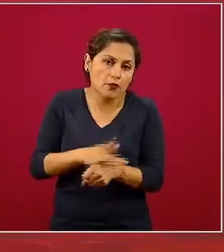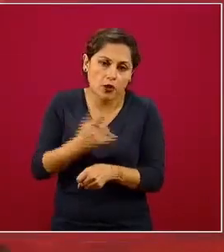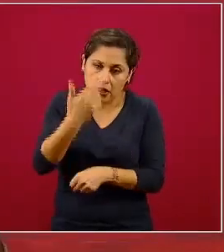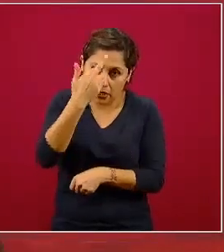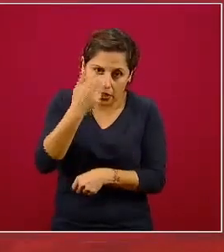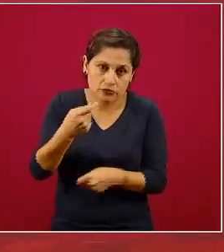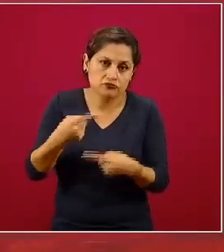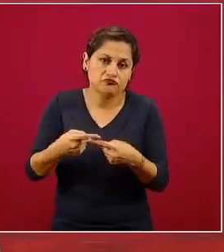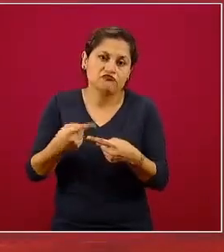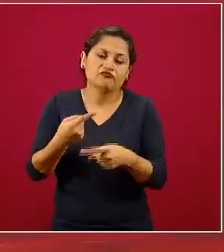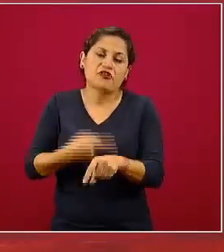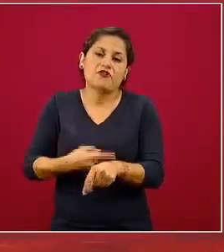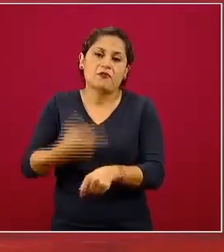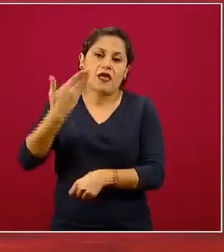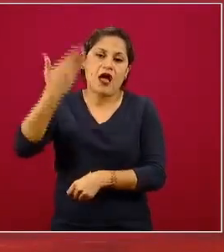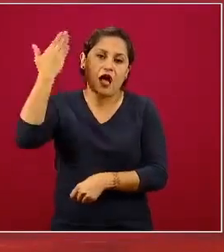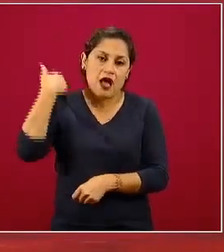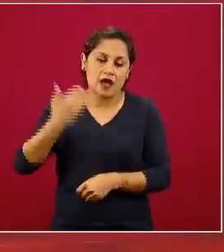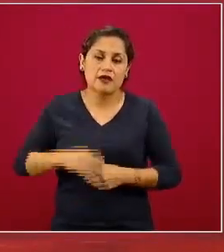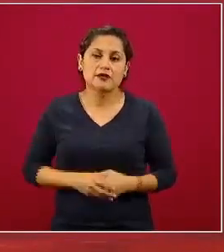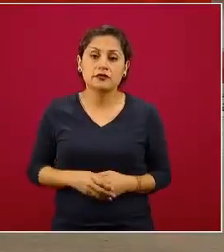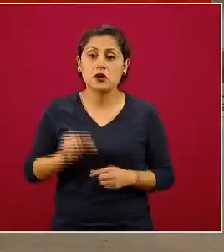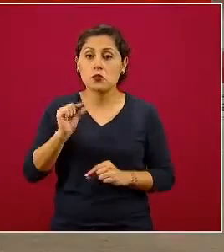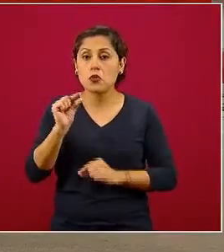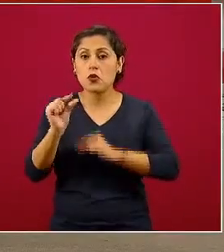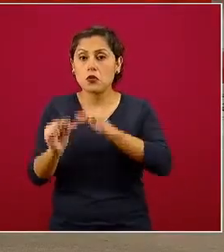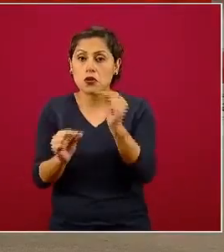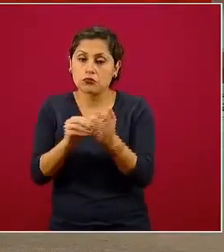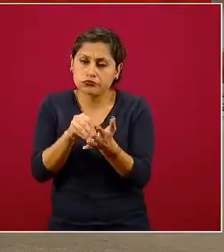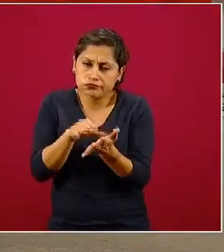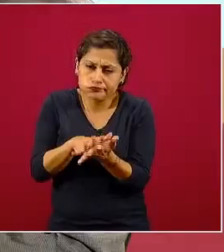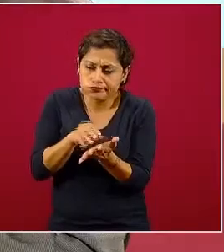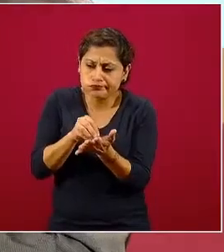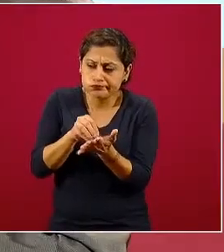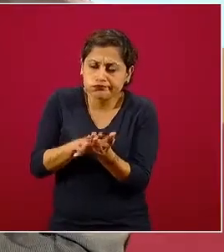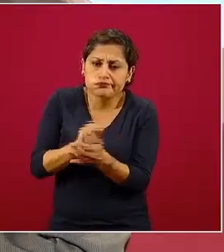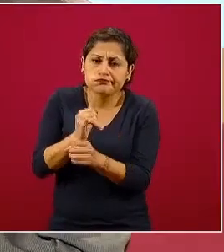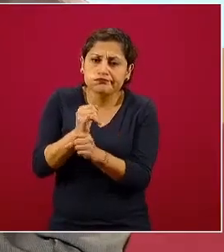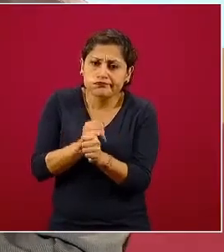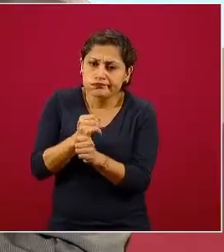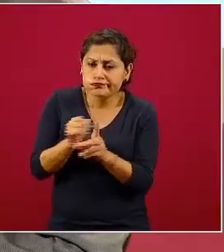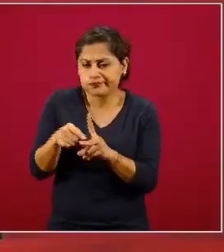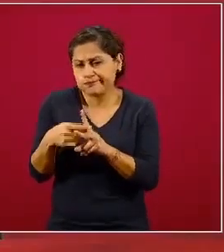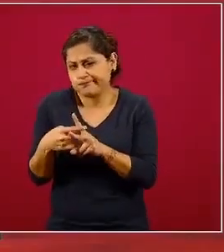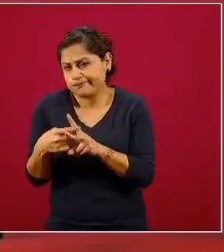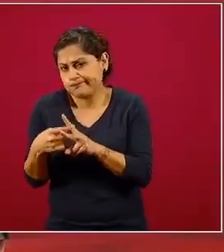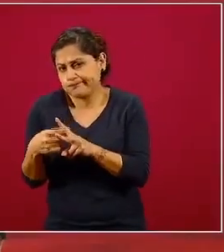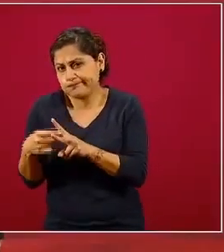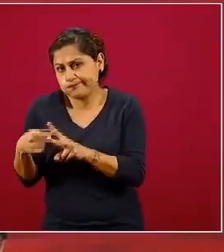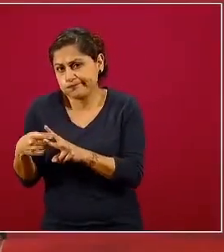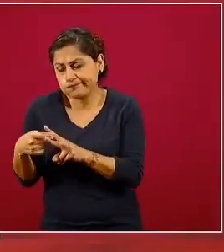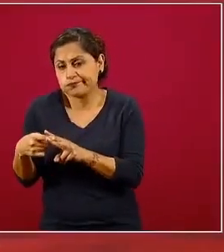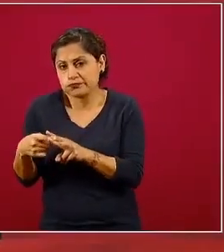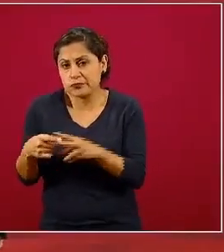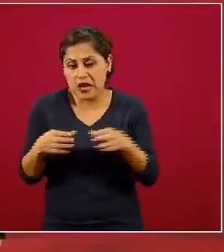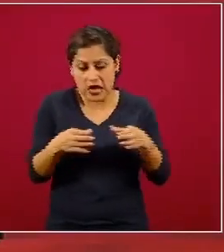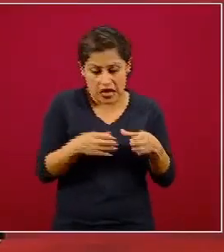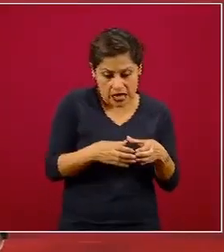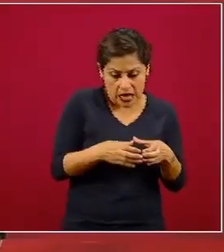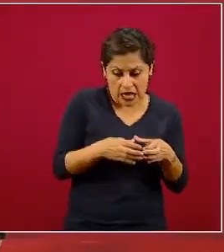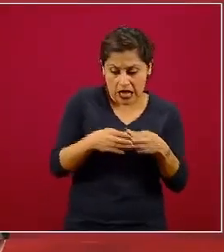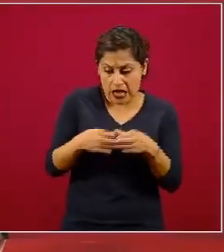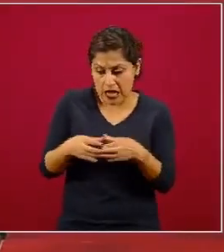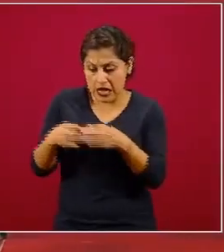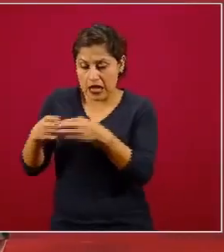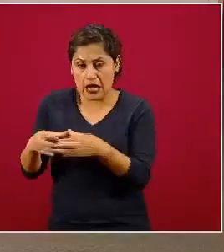categorías se van haciendo modelaciones matemáticas sobre la probabilidad de pasar por unidad de tiempo de un estado